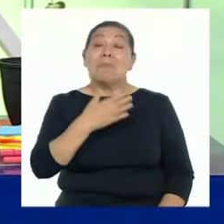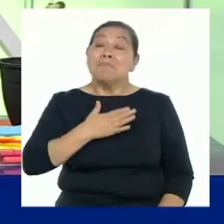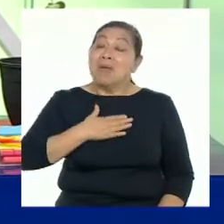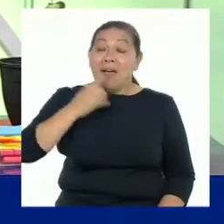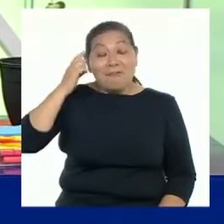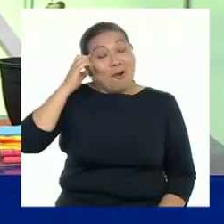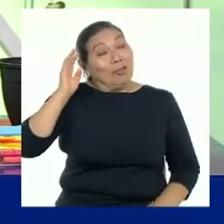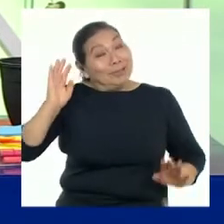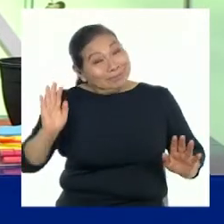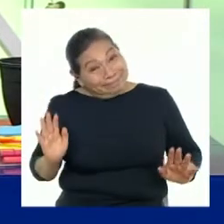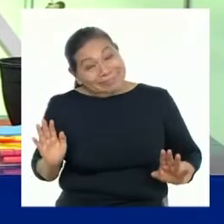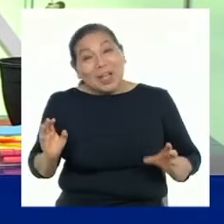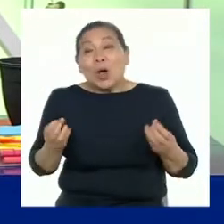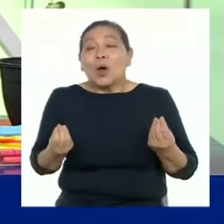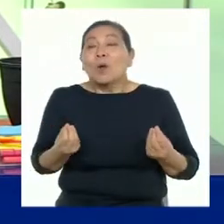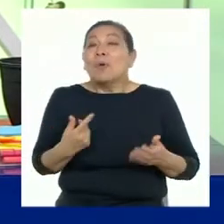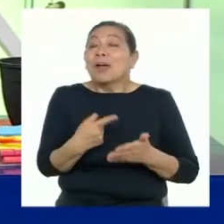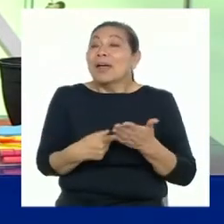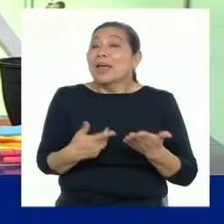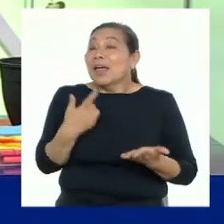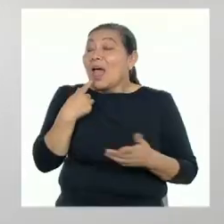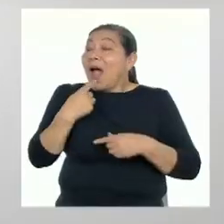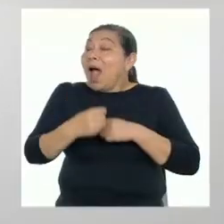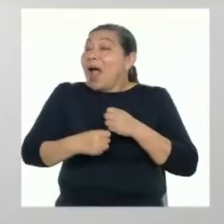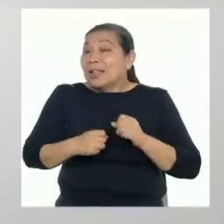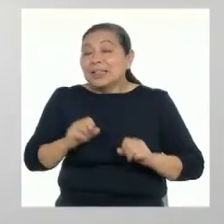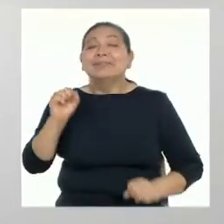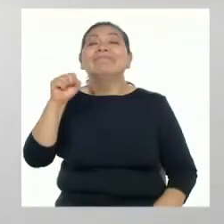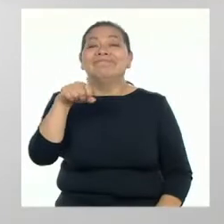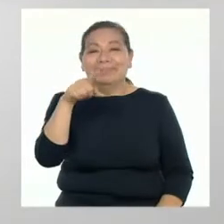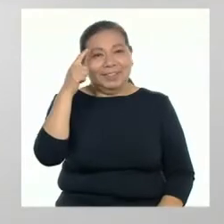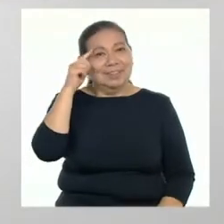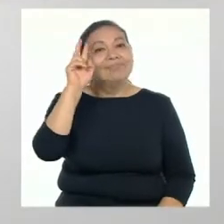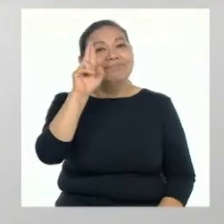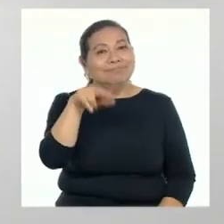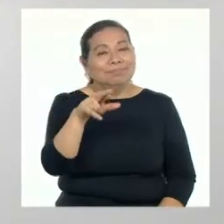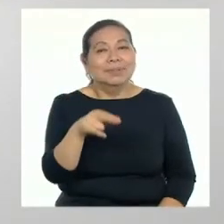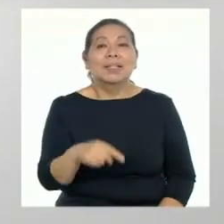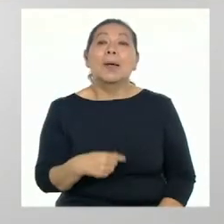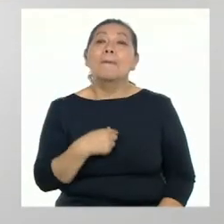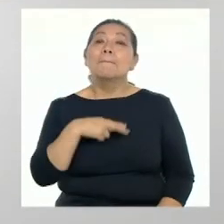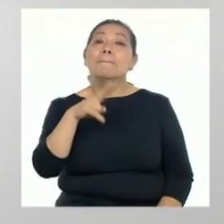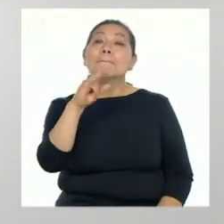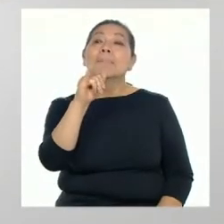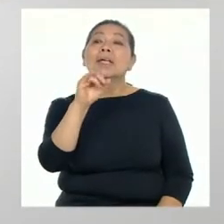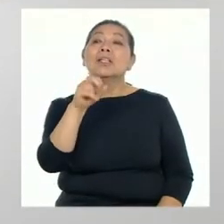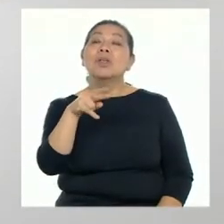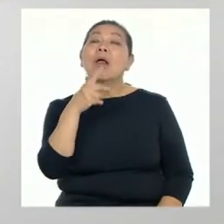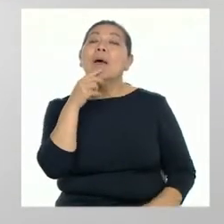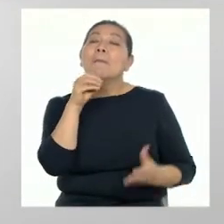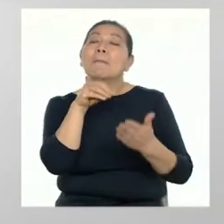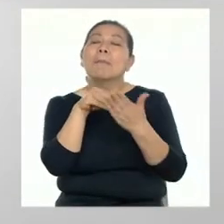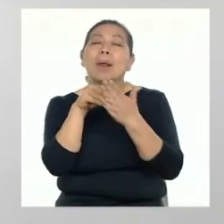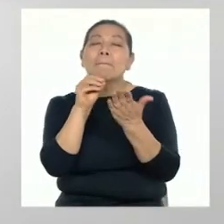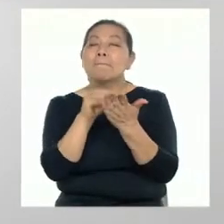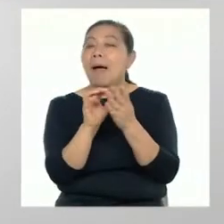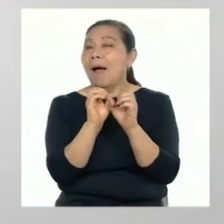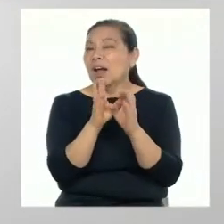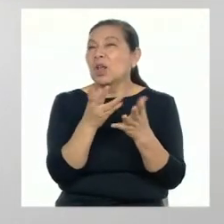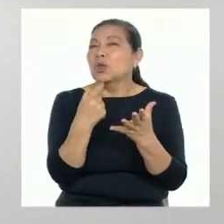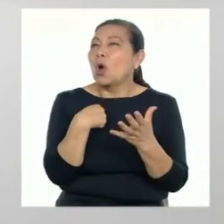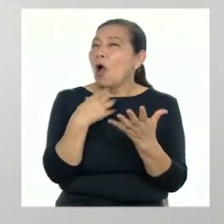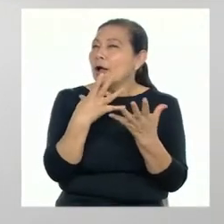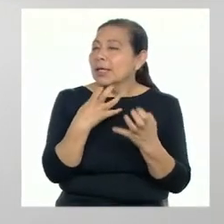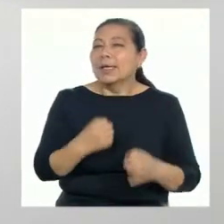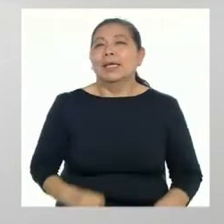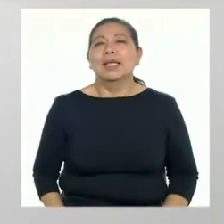futuro, digamos. ¿Y cómo me imagino en unos años? Exactamente. La visión personal les permitirá plantearse metas claras de lo que